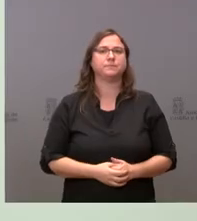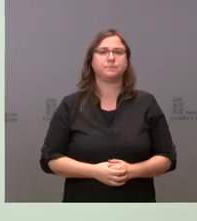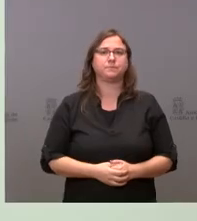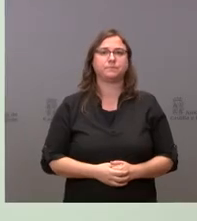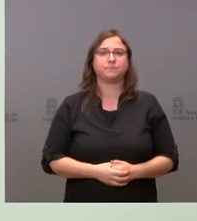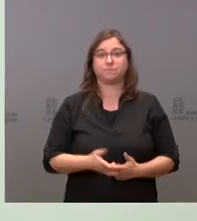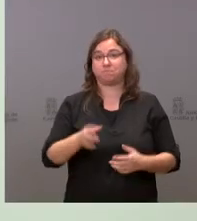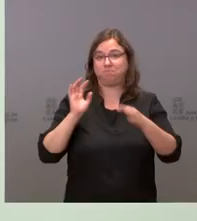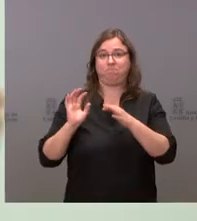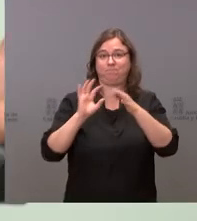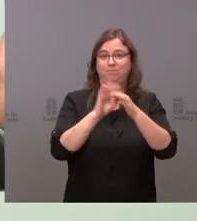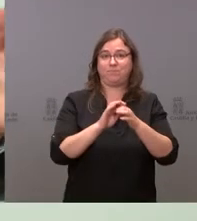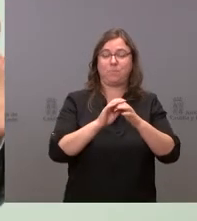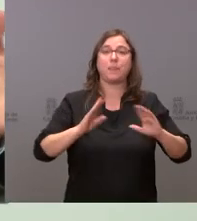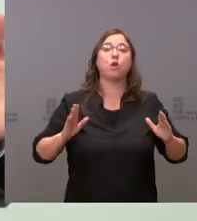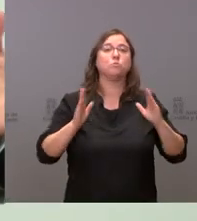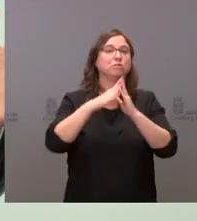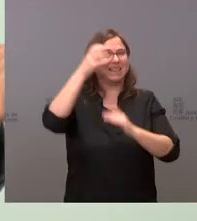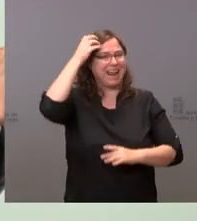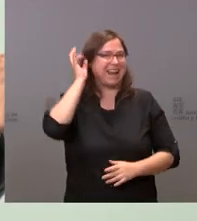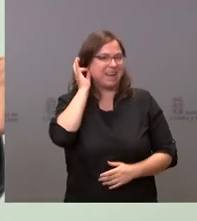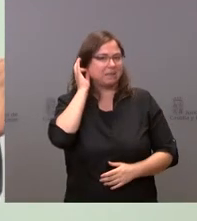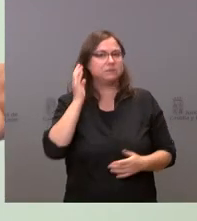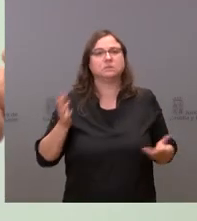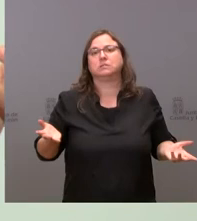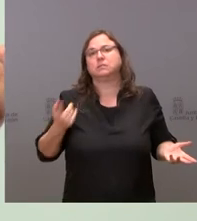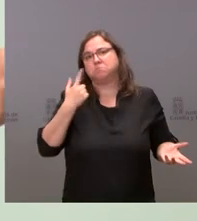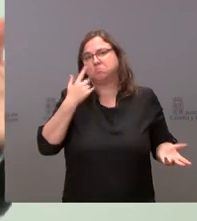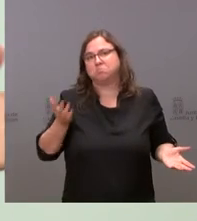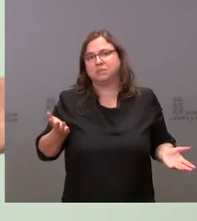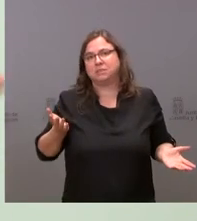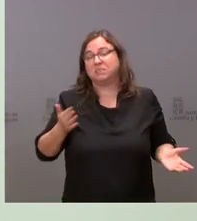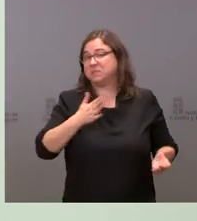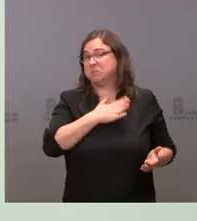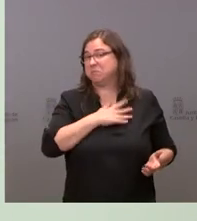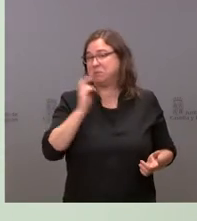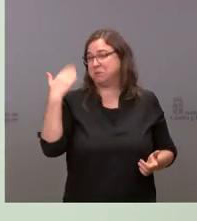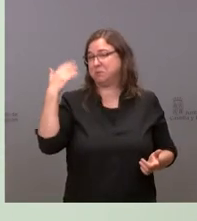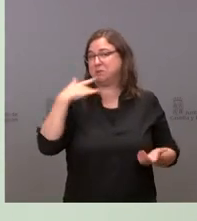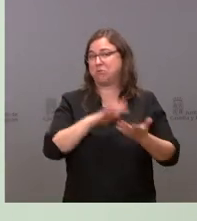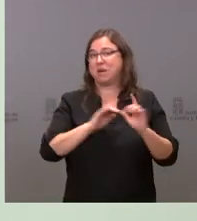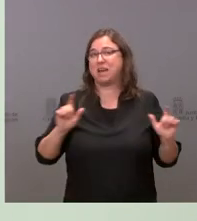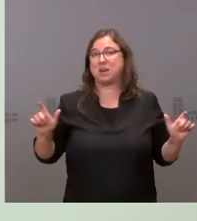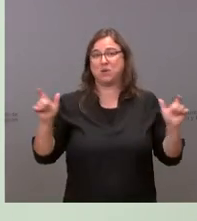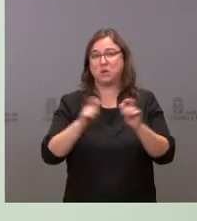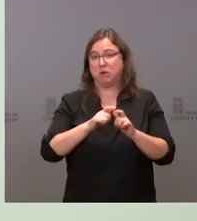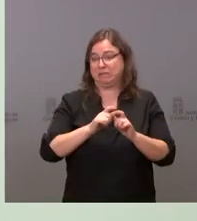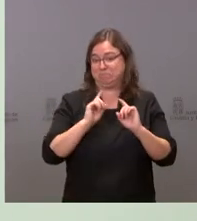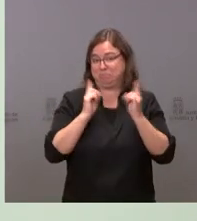bueno respecto de Monte la Reina mire yo de las primeras reuniones que tuve como presidente fue